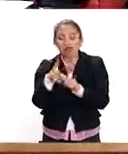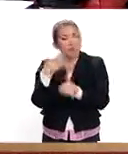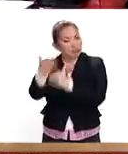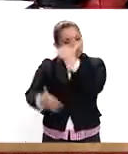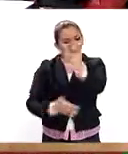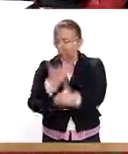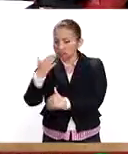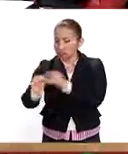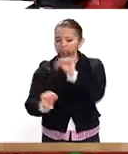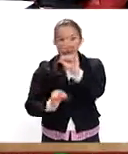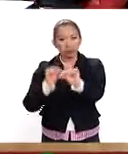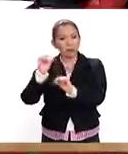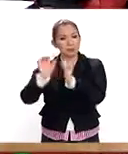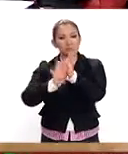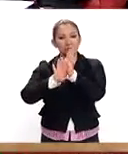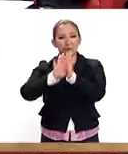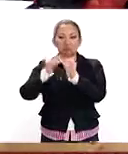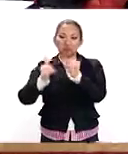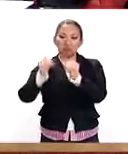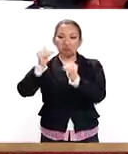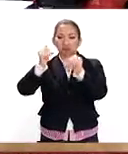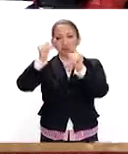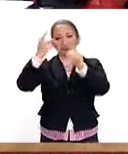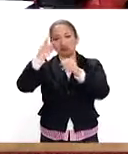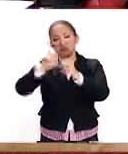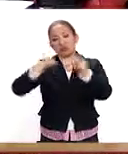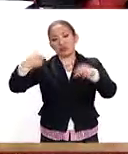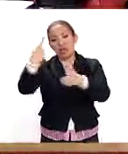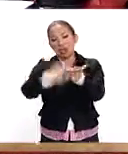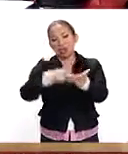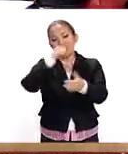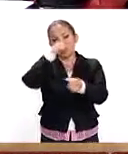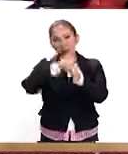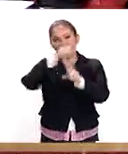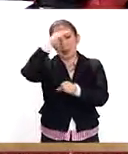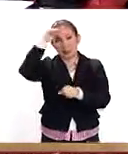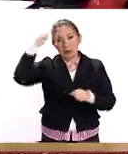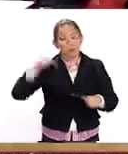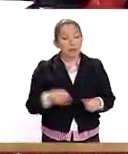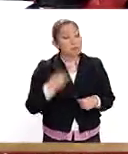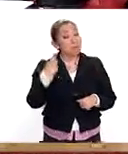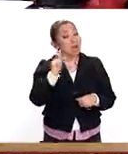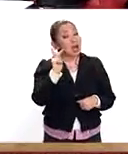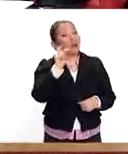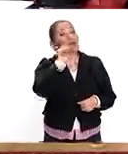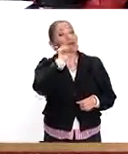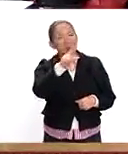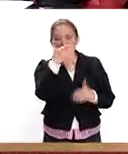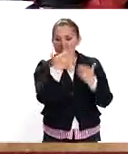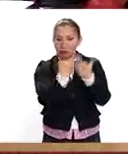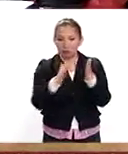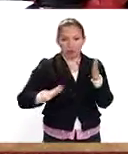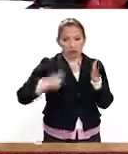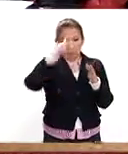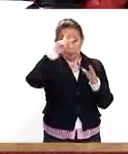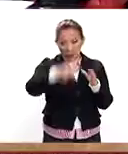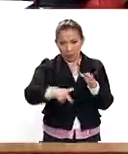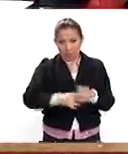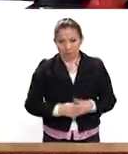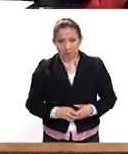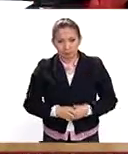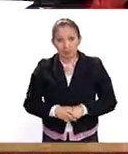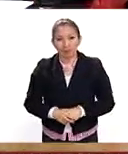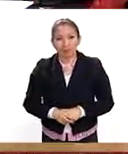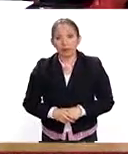eso ir avanzando y ascendiendo y desarrollándose dentro de la Secretaría de Marina, pero sobre todo siempre al servicio de la ciudadanía.